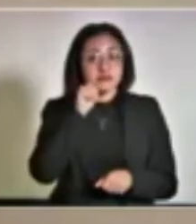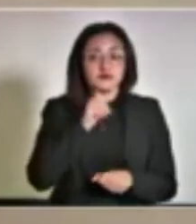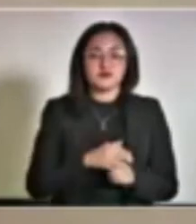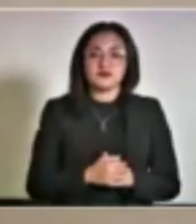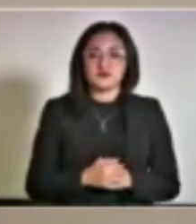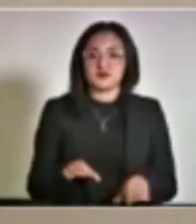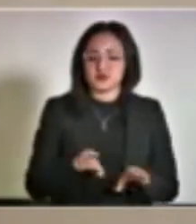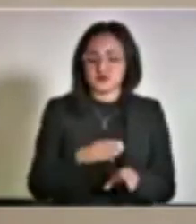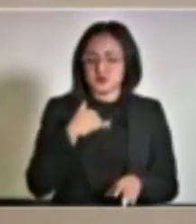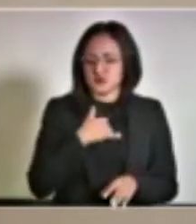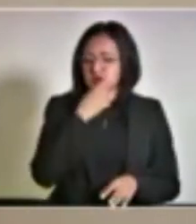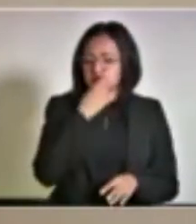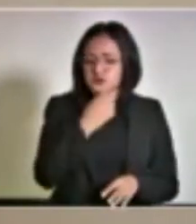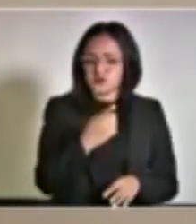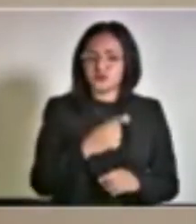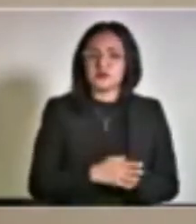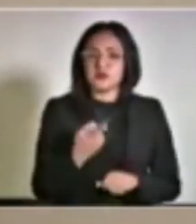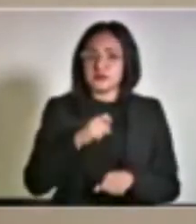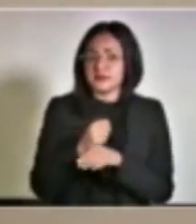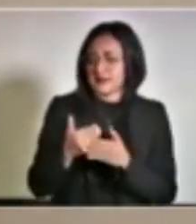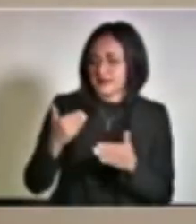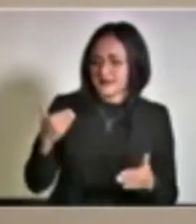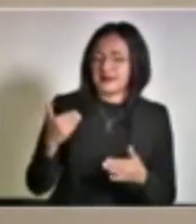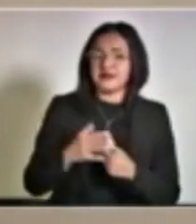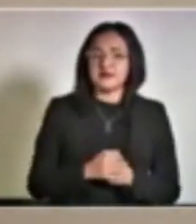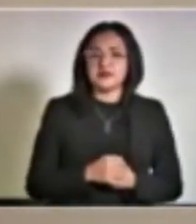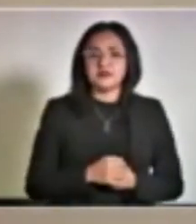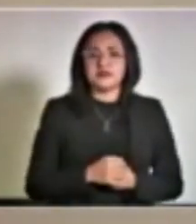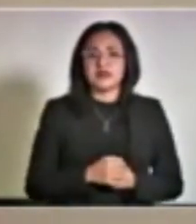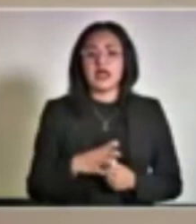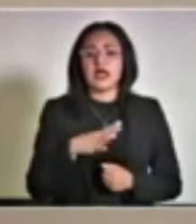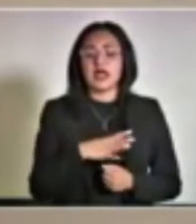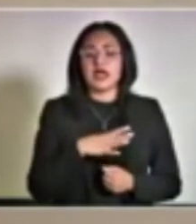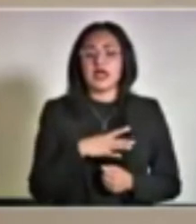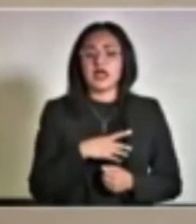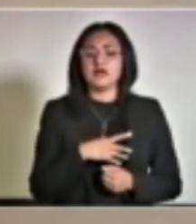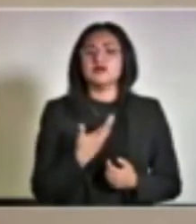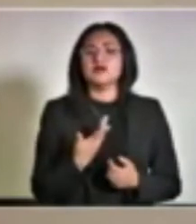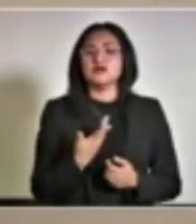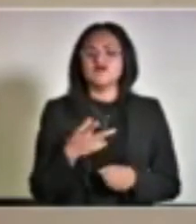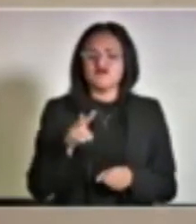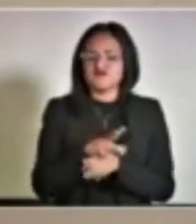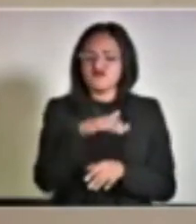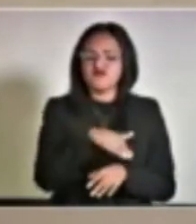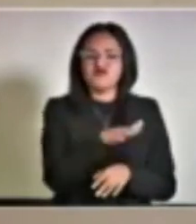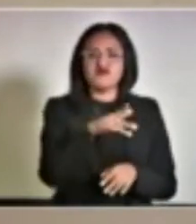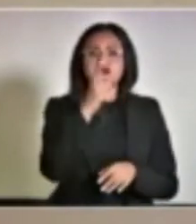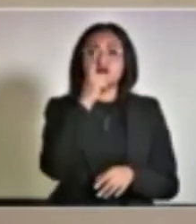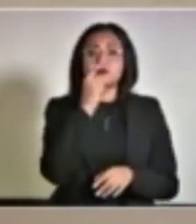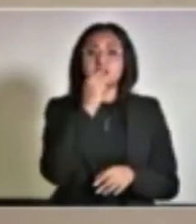Como lo dije la semana pasada, hubo un operativo de la policía estatal